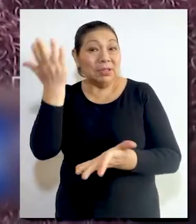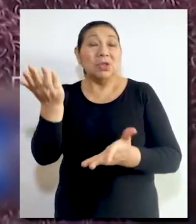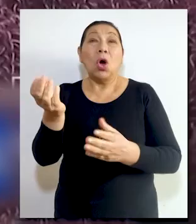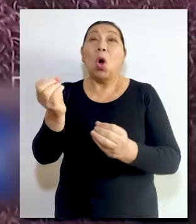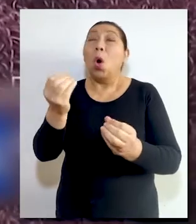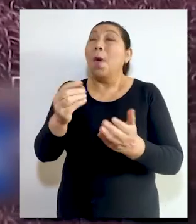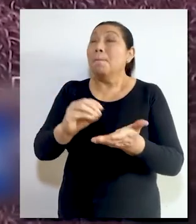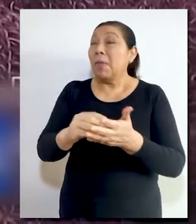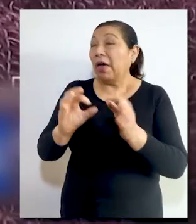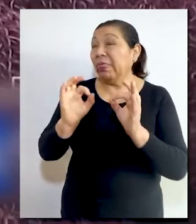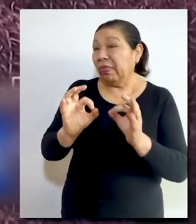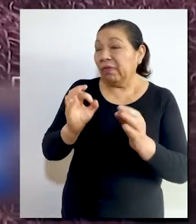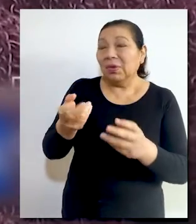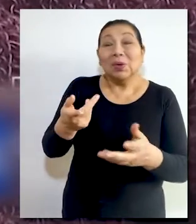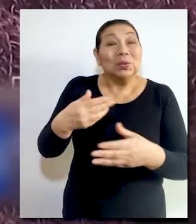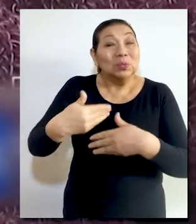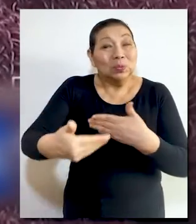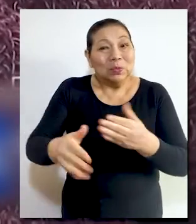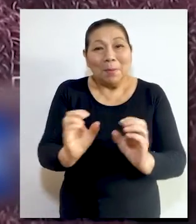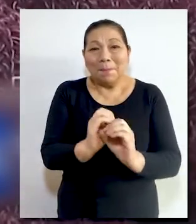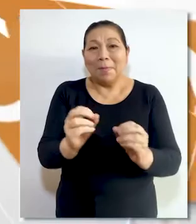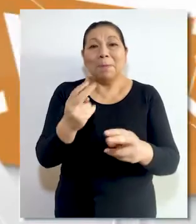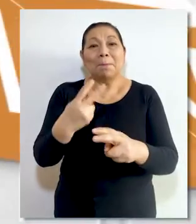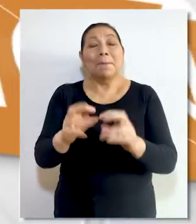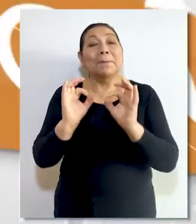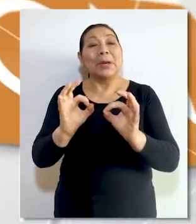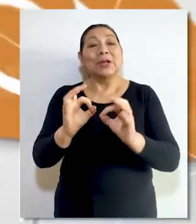corporal o enfermedad grave e incurable.